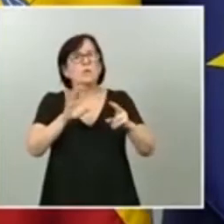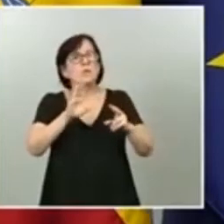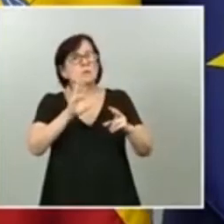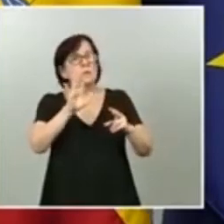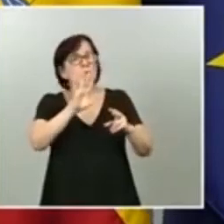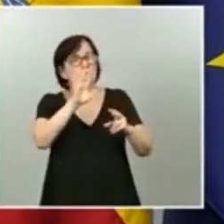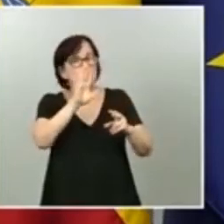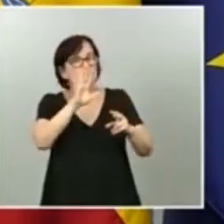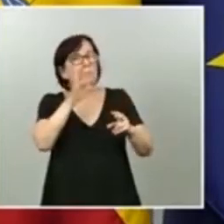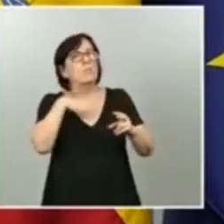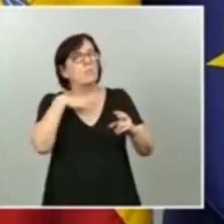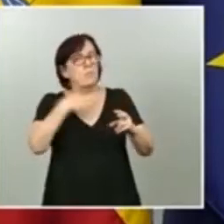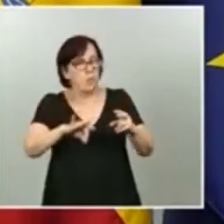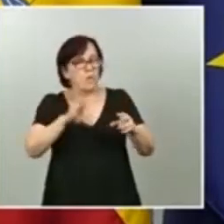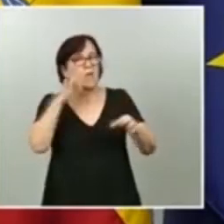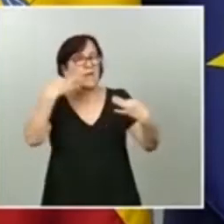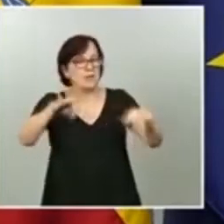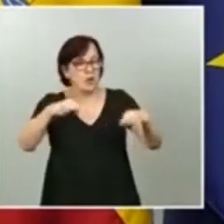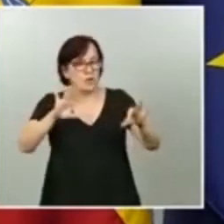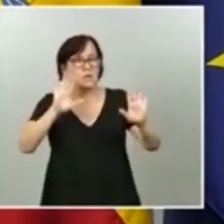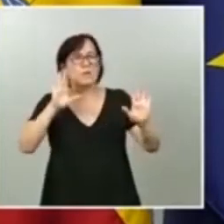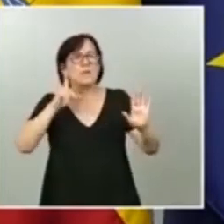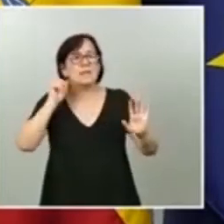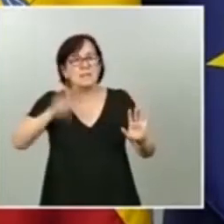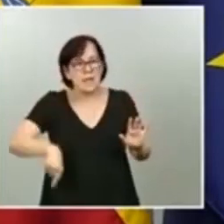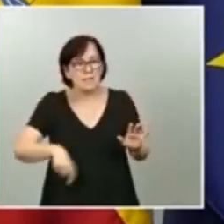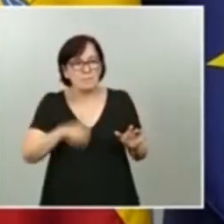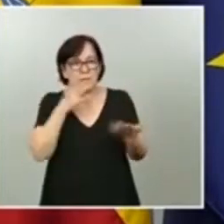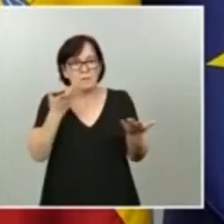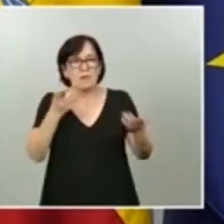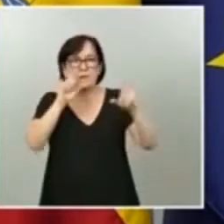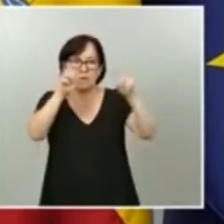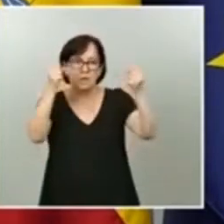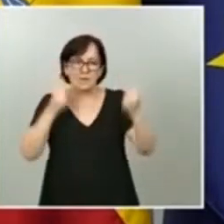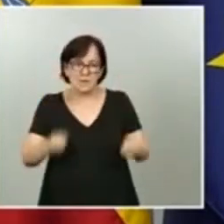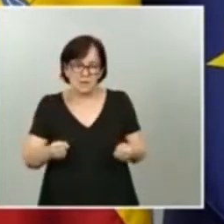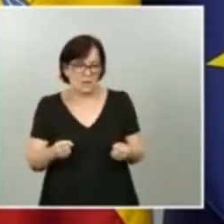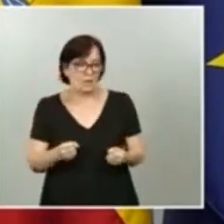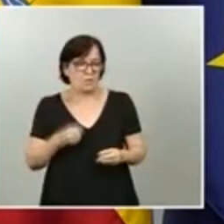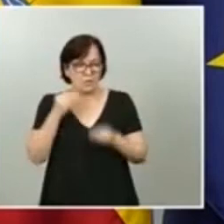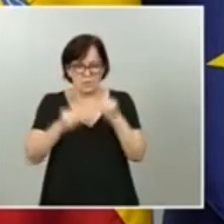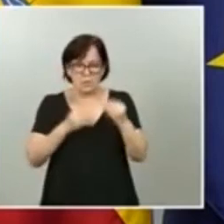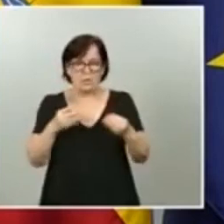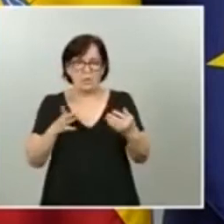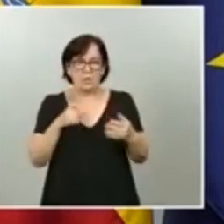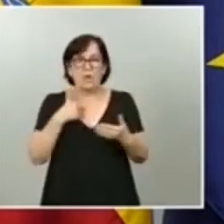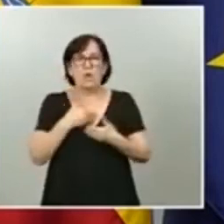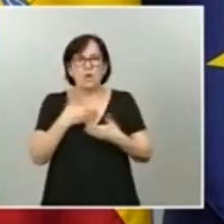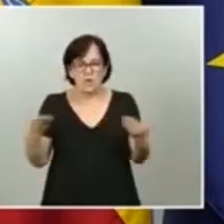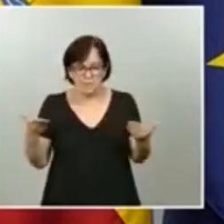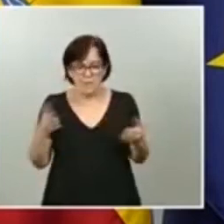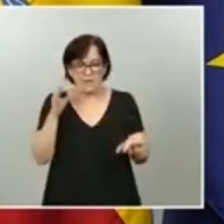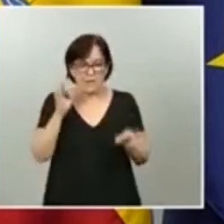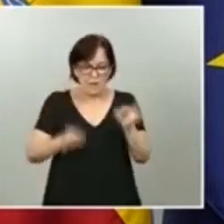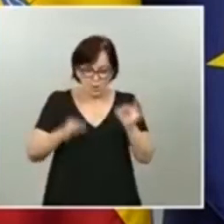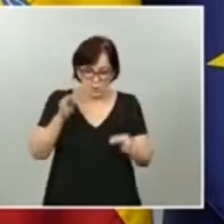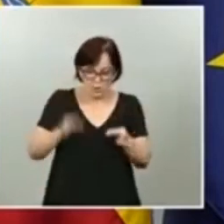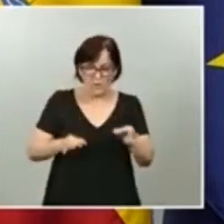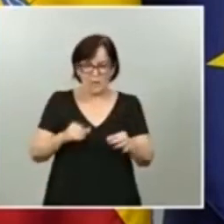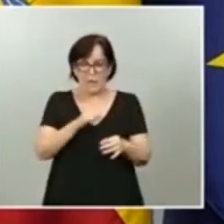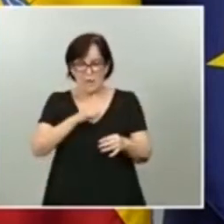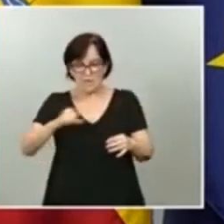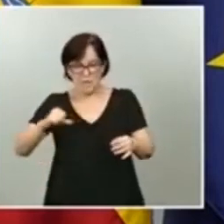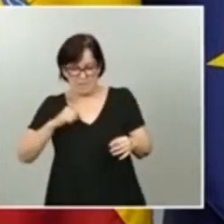también, también para las altas instituciones del Estado o los que las han encarnado. Confianza en la justicia, en la independencia de la justicia.